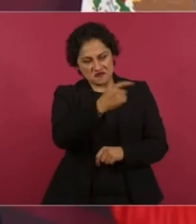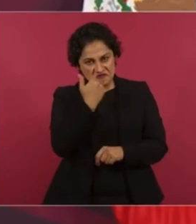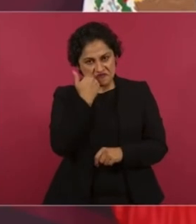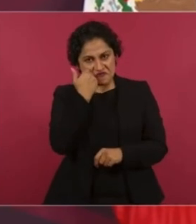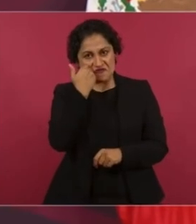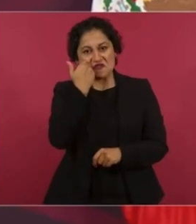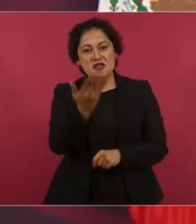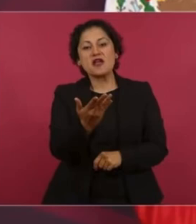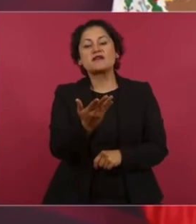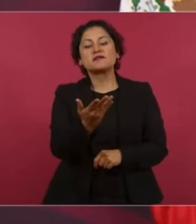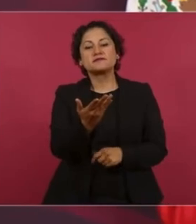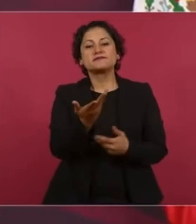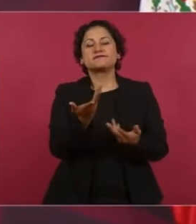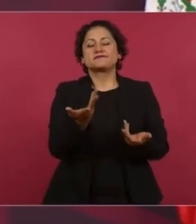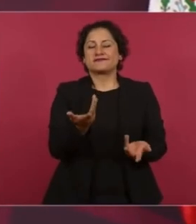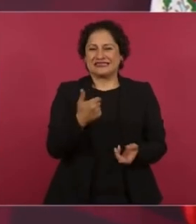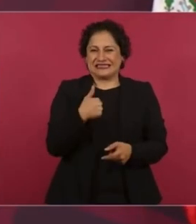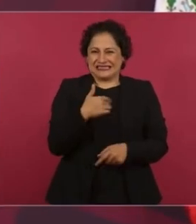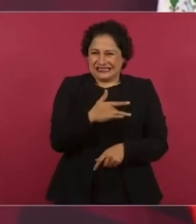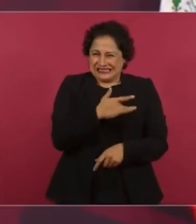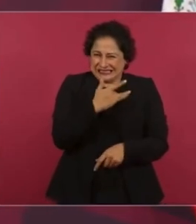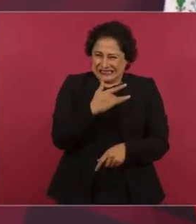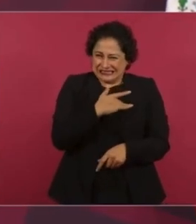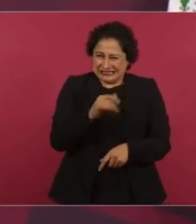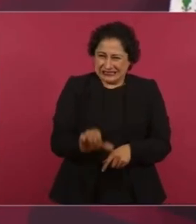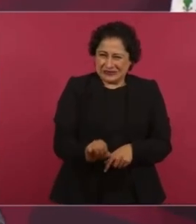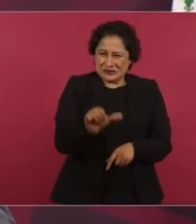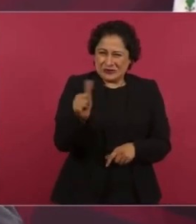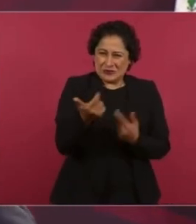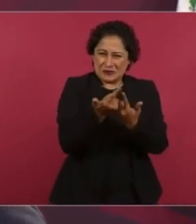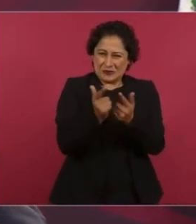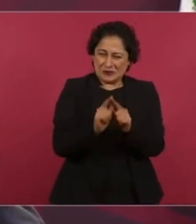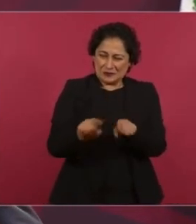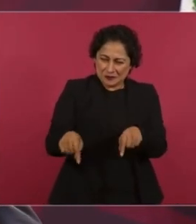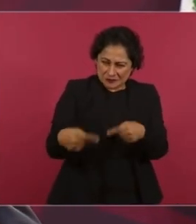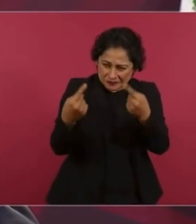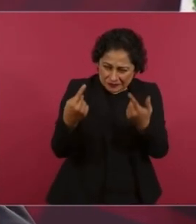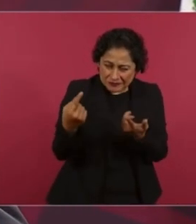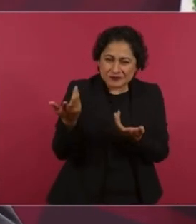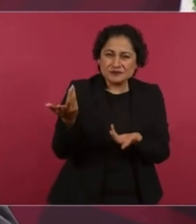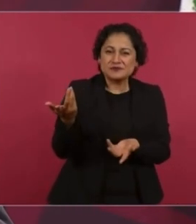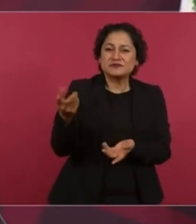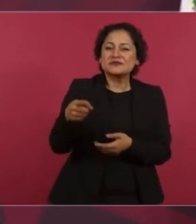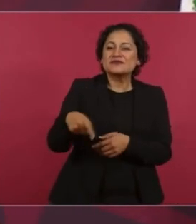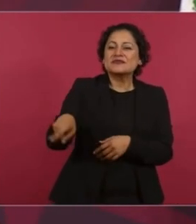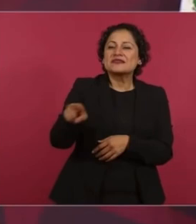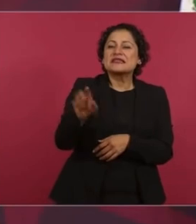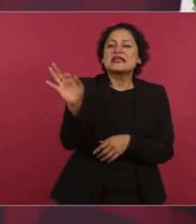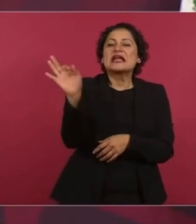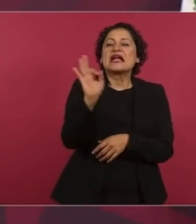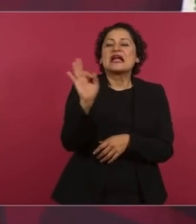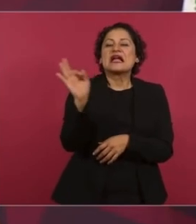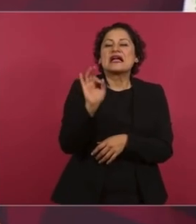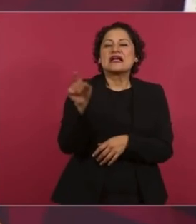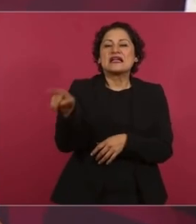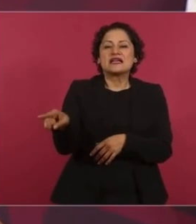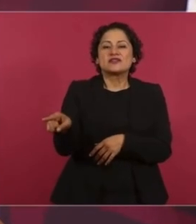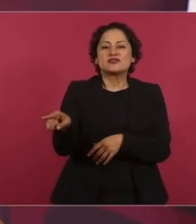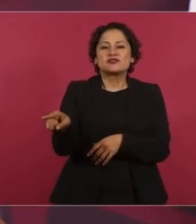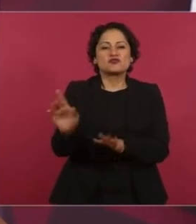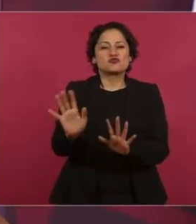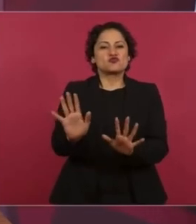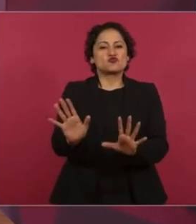nuestros adversarios lo que van a buscar es que no se tenga mayoría calificada,